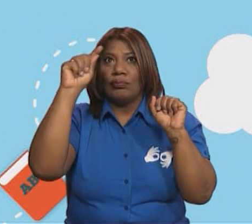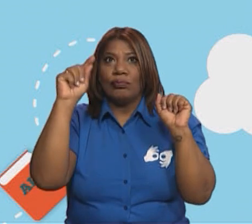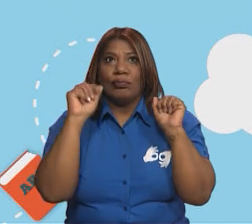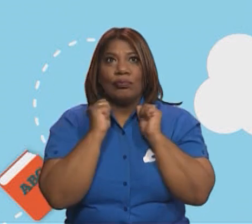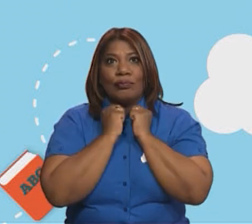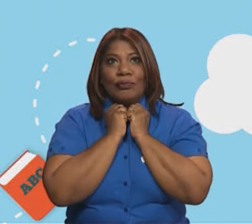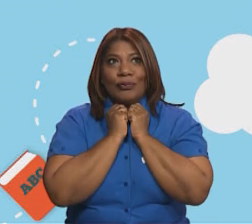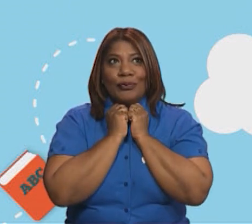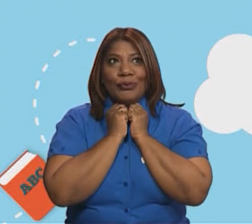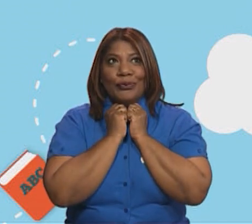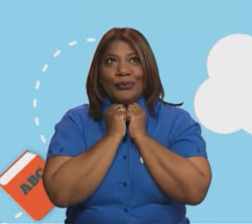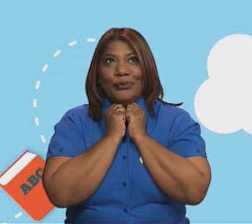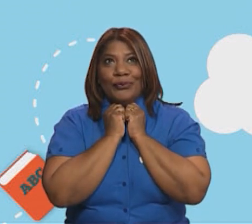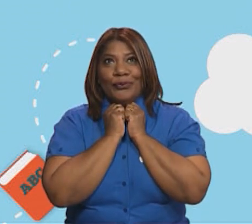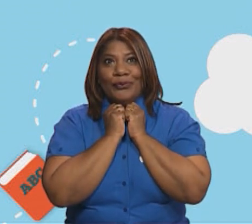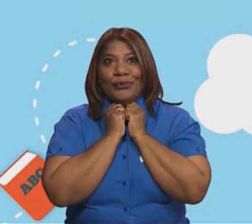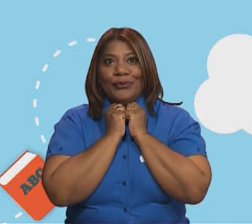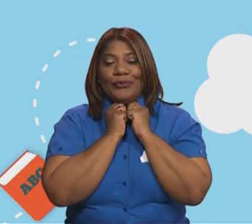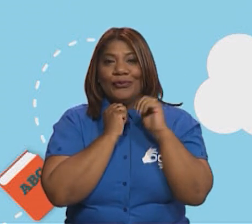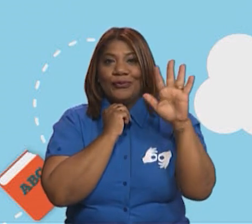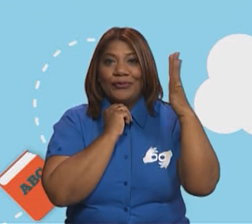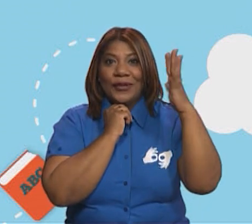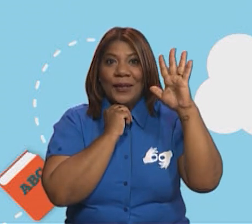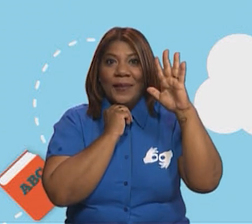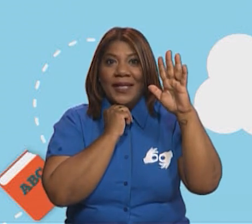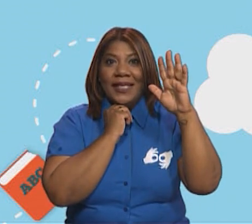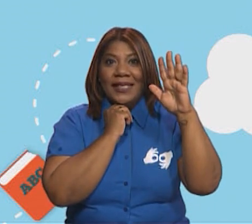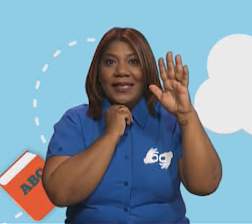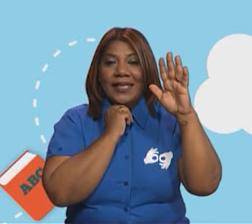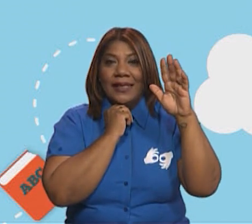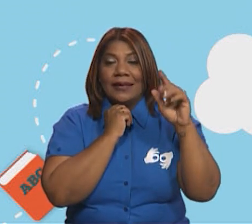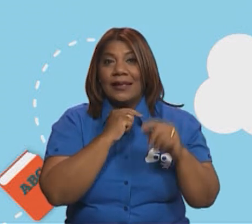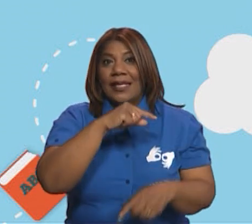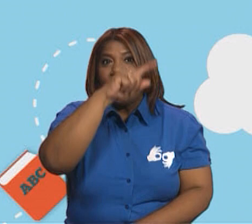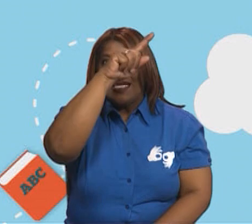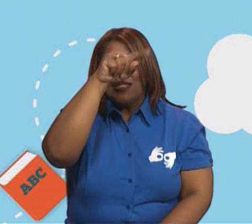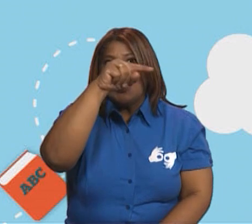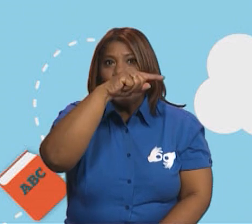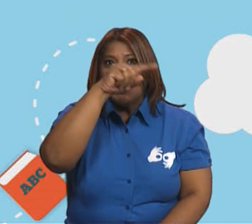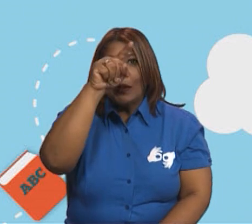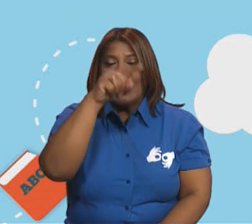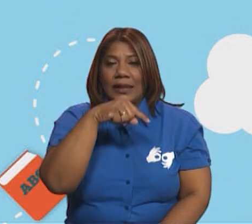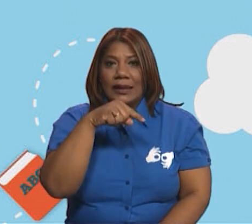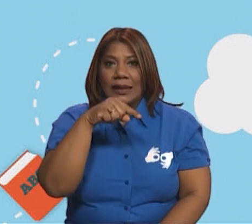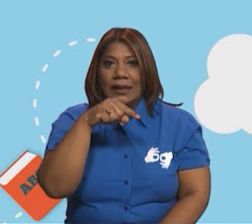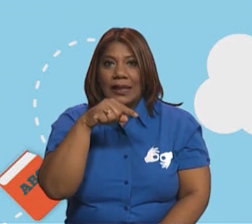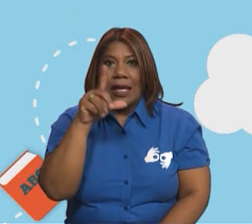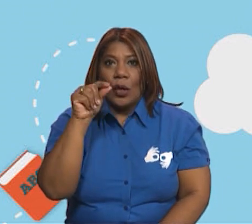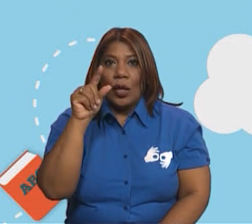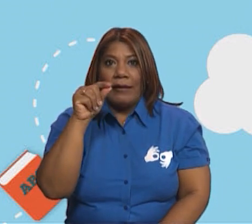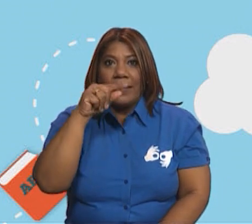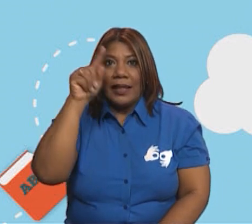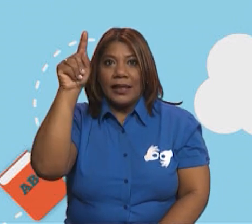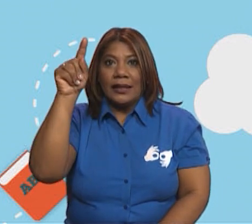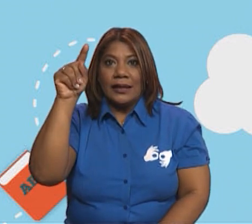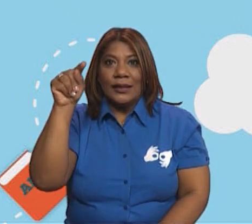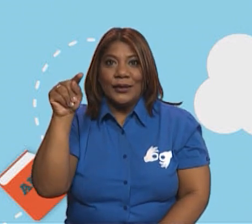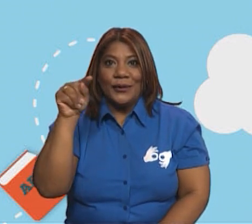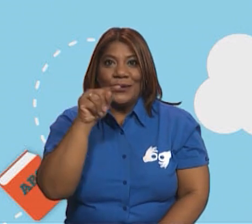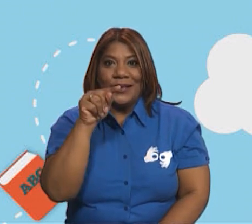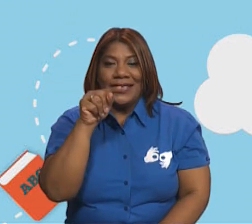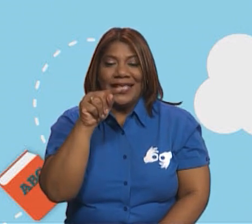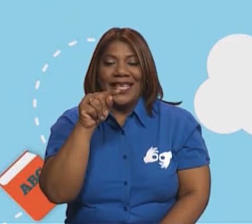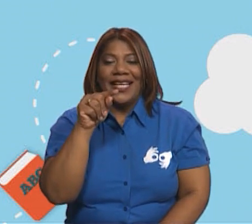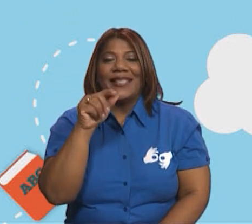lados? La de color amarillo que es una estrella o la de color verde que es un triángulo. Muy bien, se trata